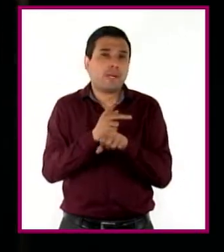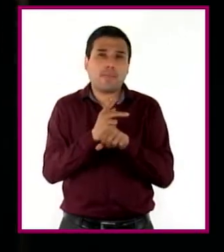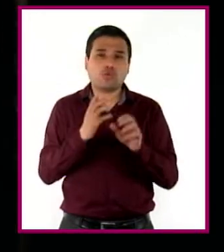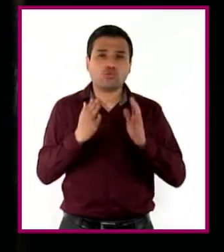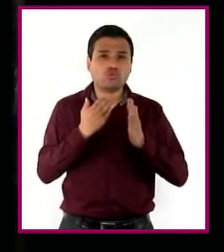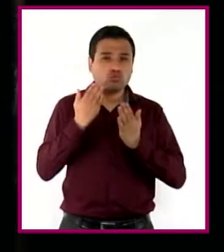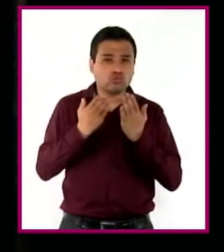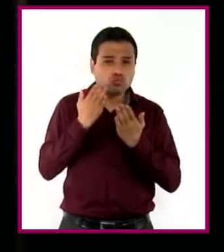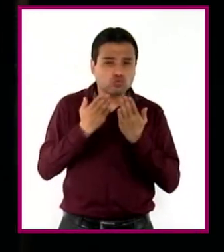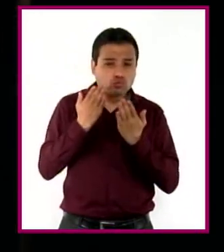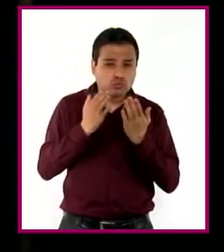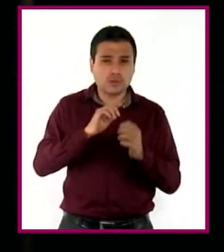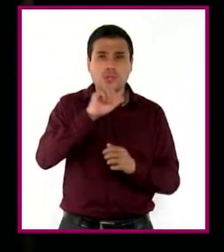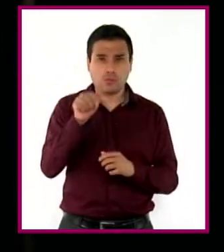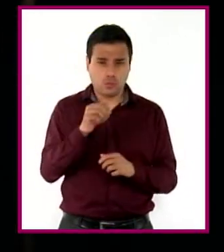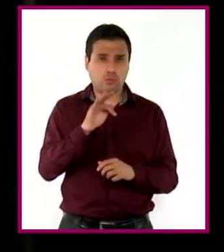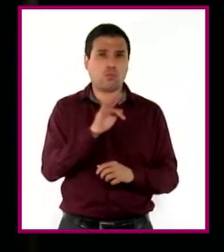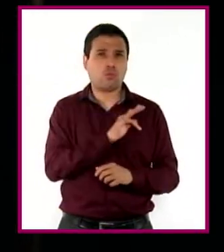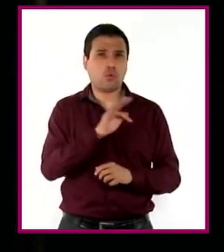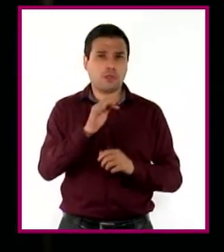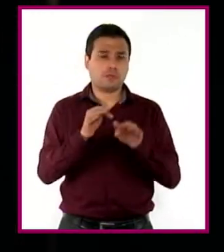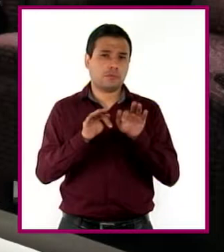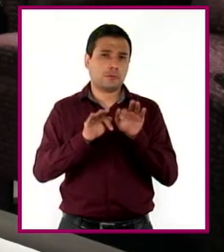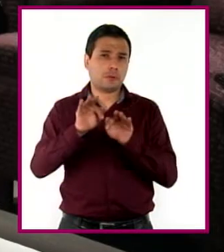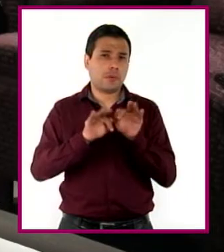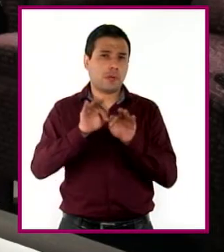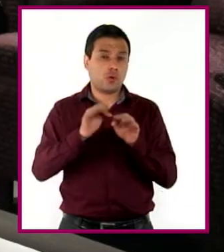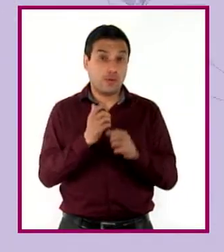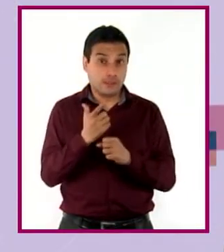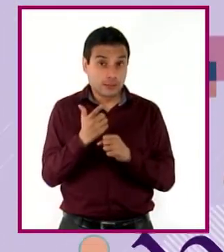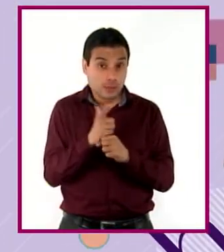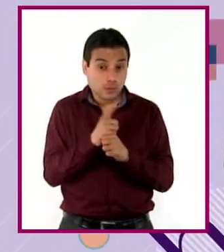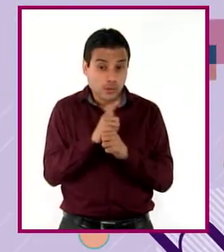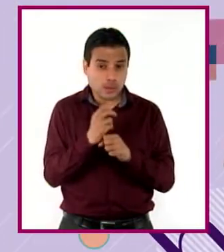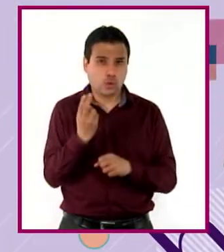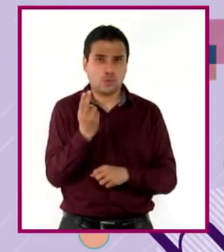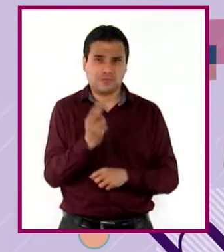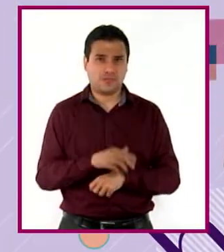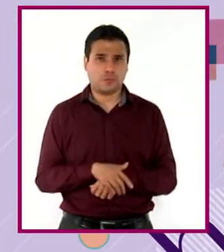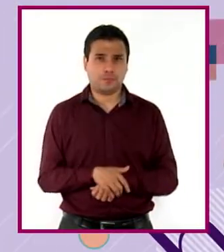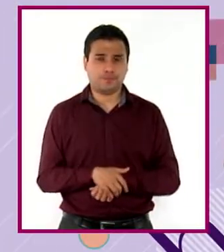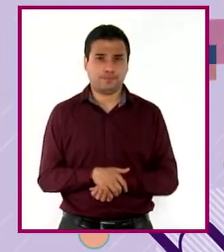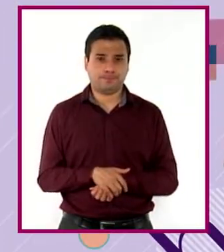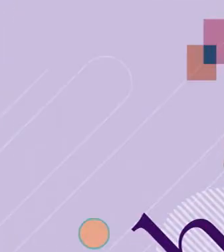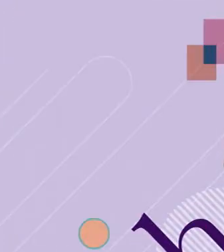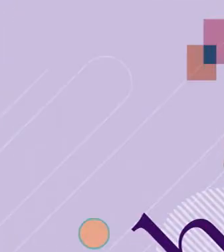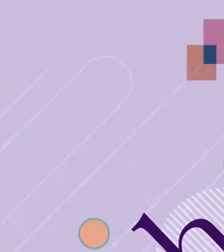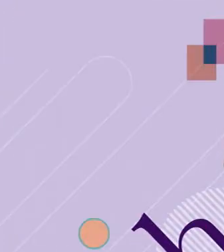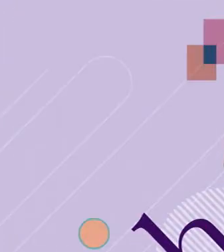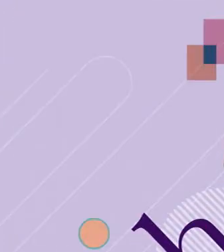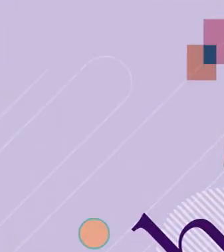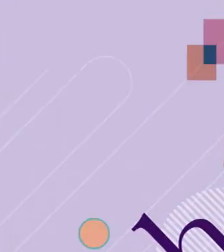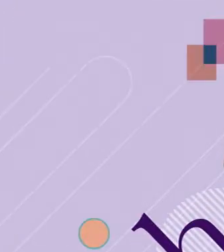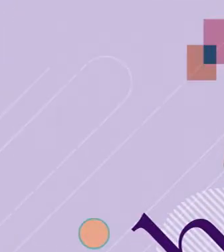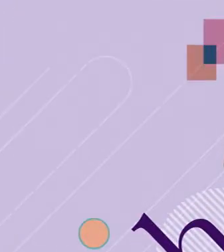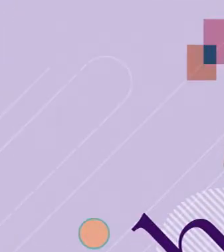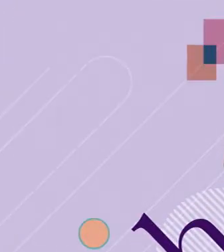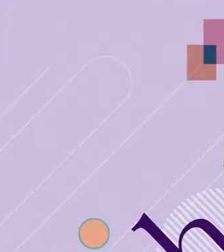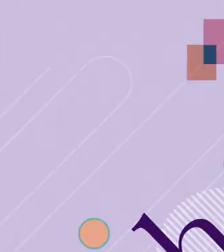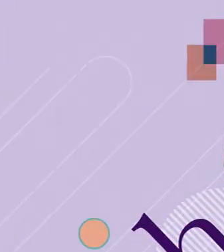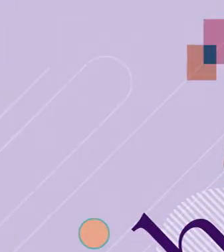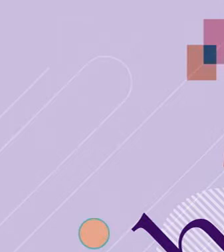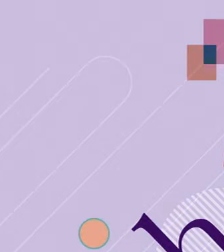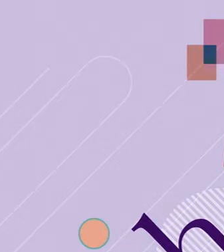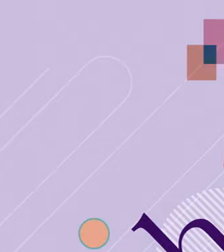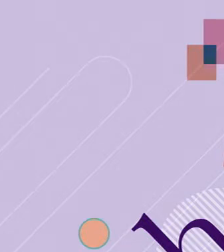ejercer sin necesidad de haber estudiado la licenciatura. Es por esto que, a pesar de tener un trabajo, Rafael